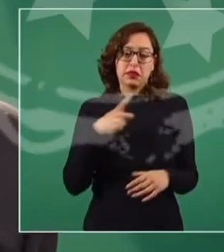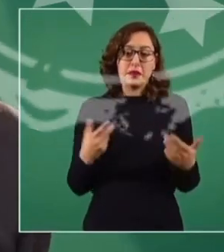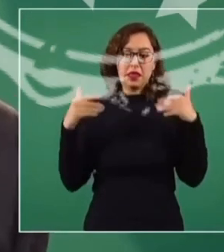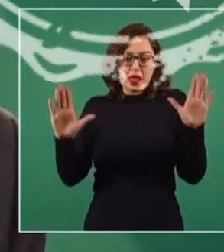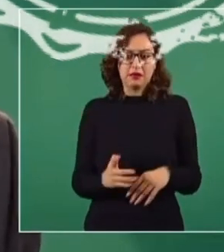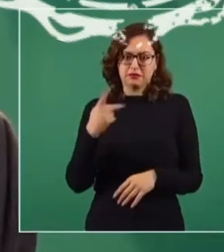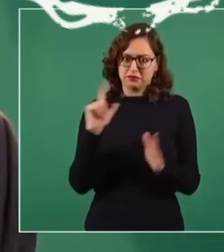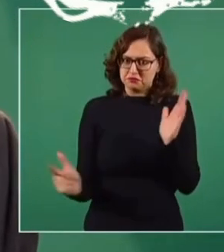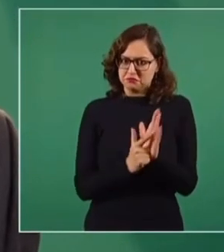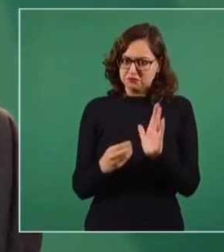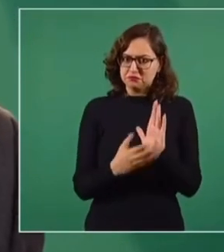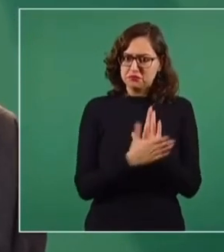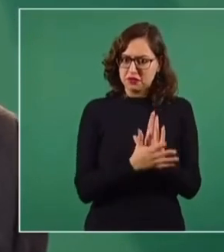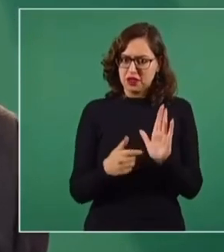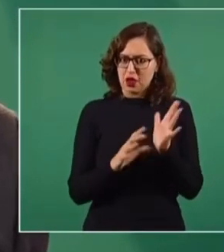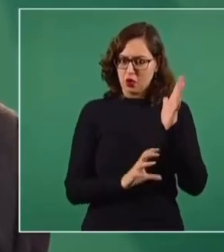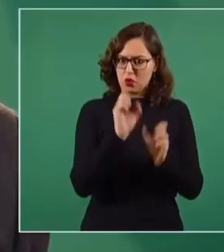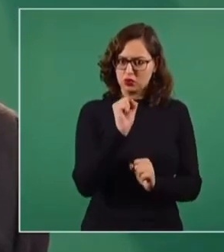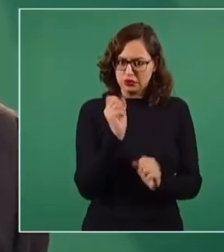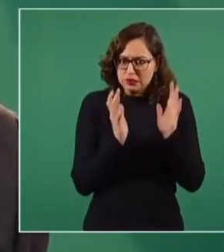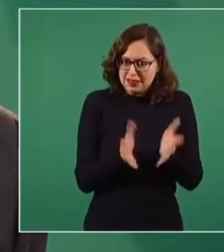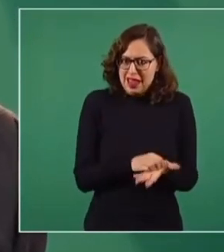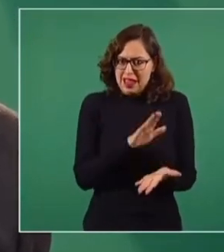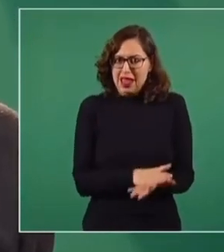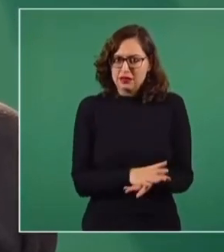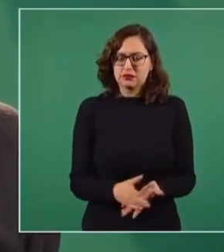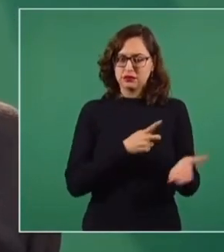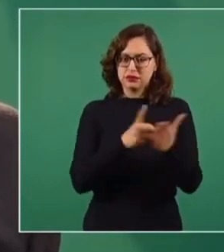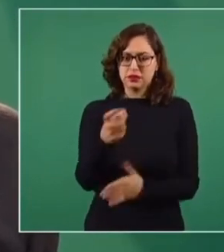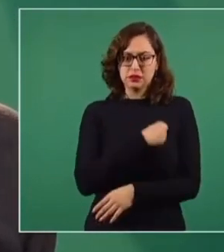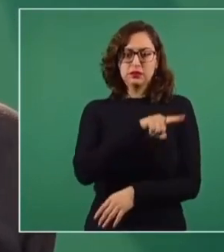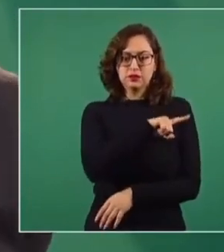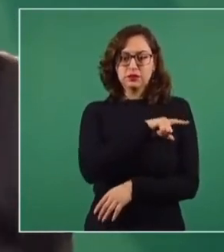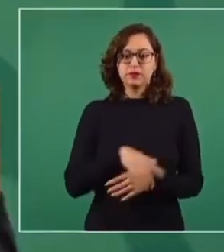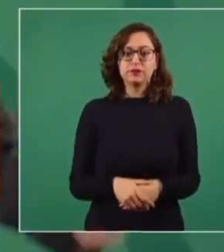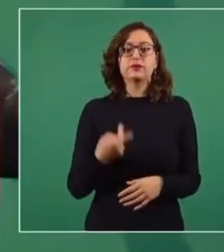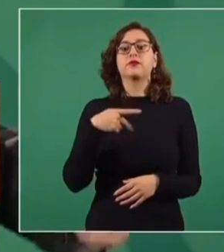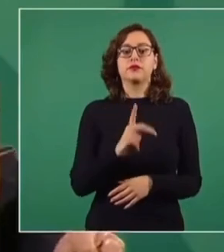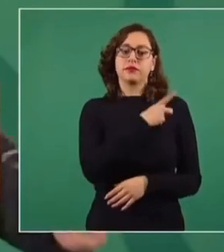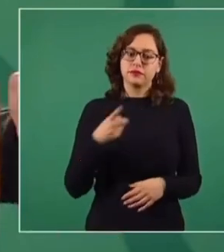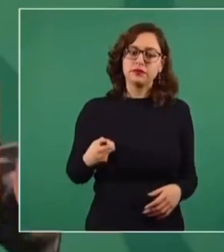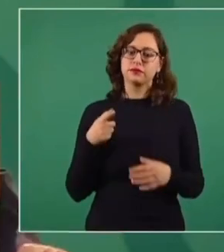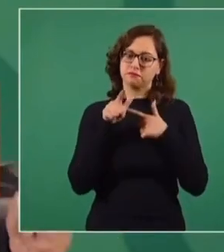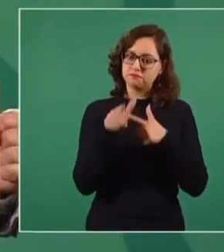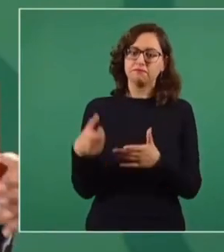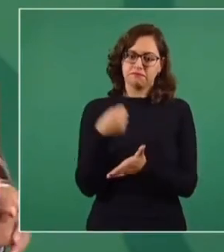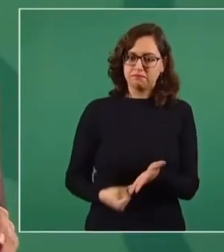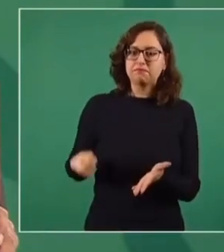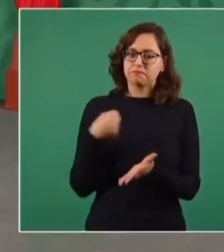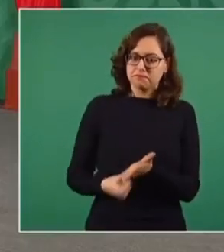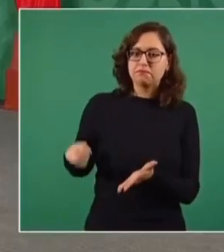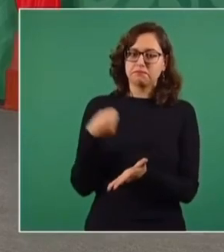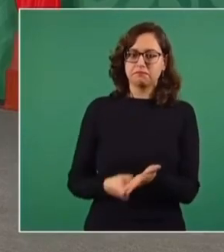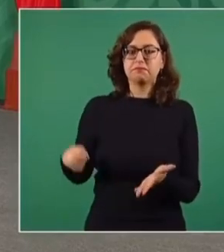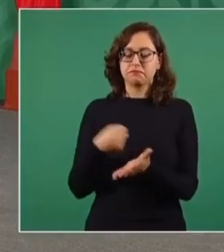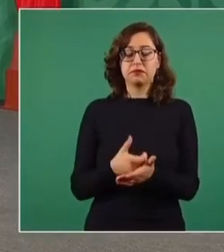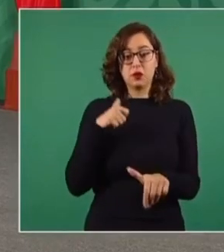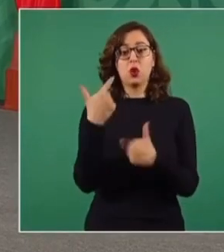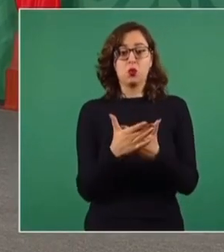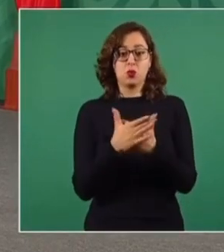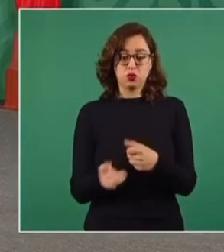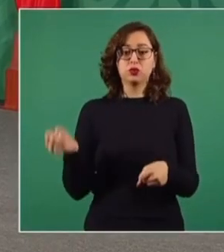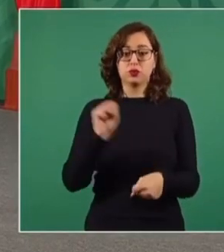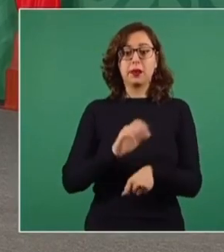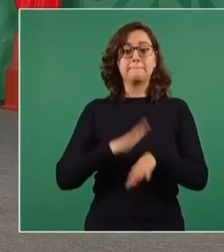Ya está elevado al rango constitucional el derecho a salud, nada más que hay que seguir empujando. La semana próxima